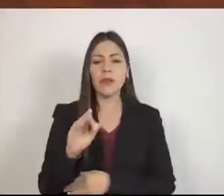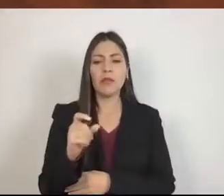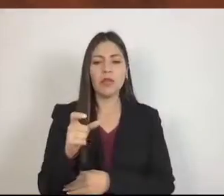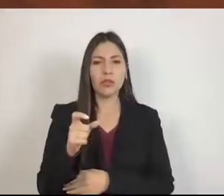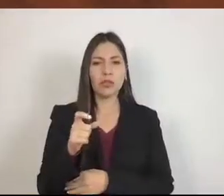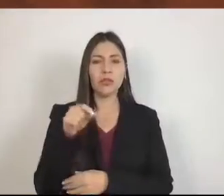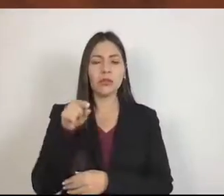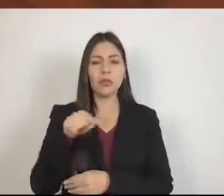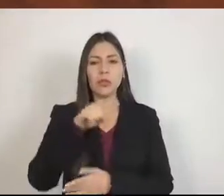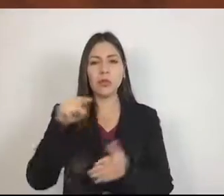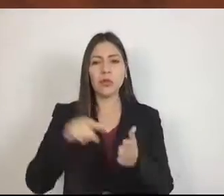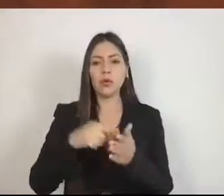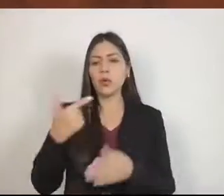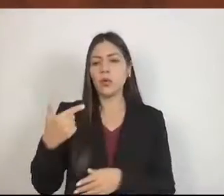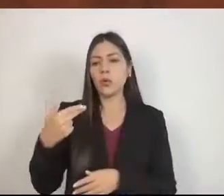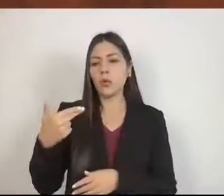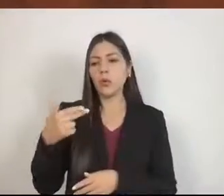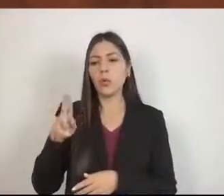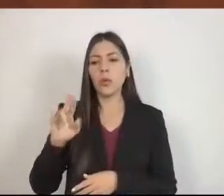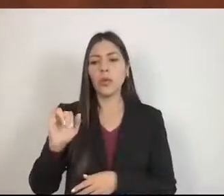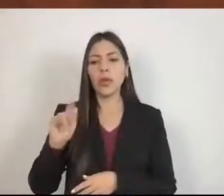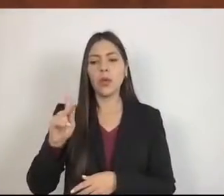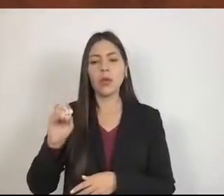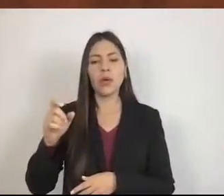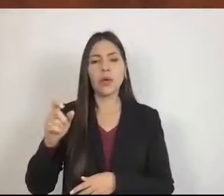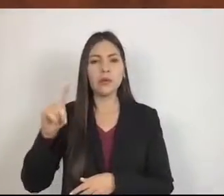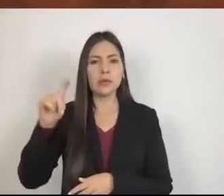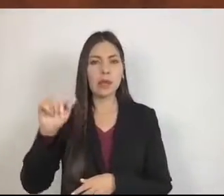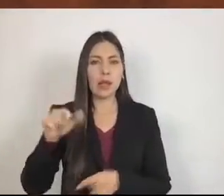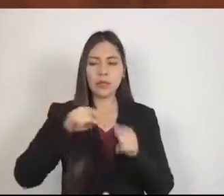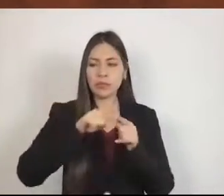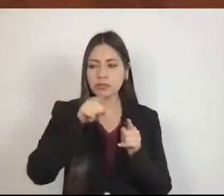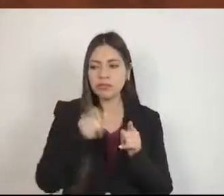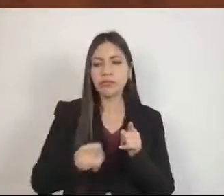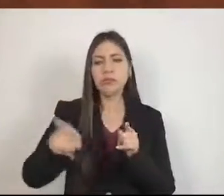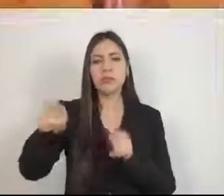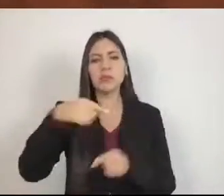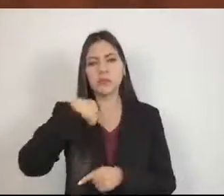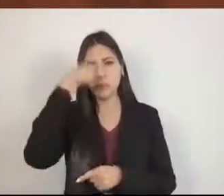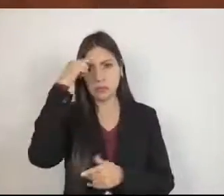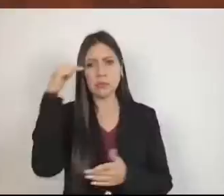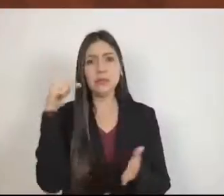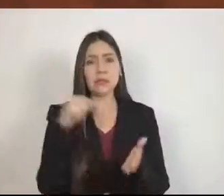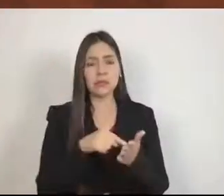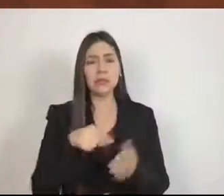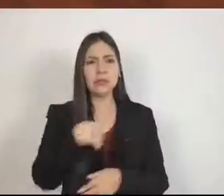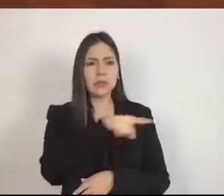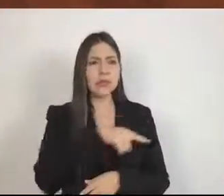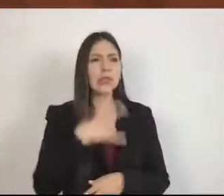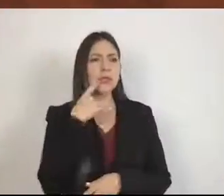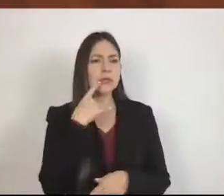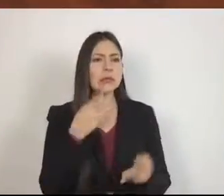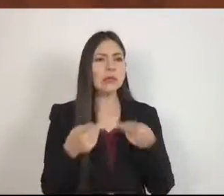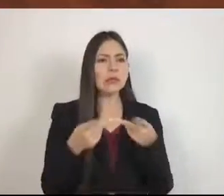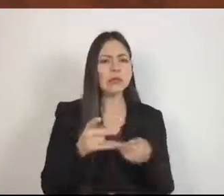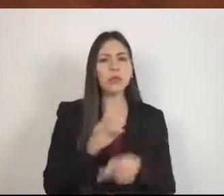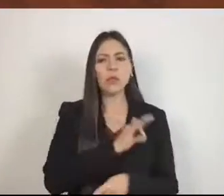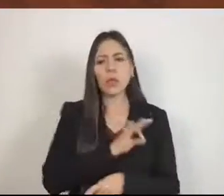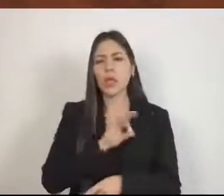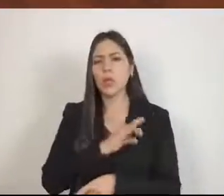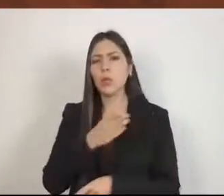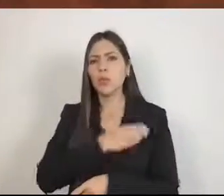podemos hacer grandes esfuerzos por nuestros campesinos, grandes esfuerzos para que en Zumpango y la región podamos tener nuevamente